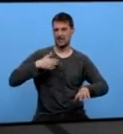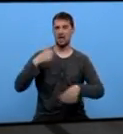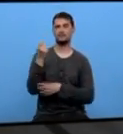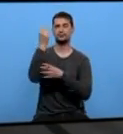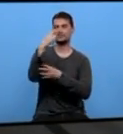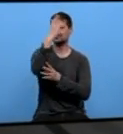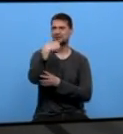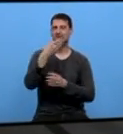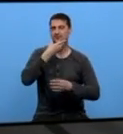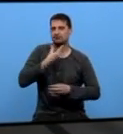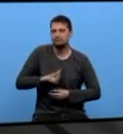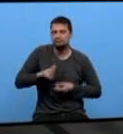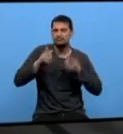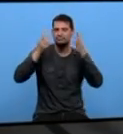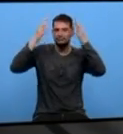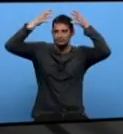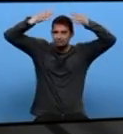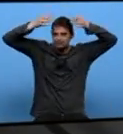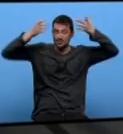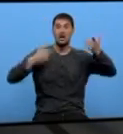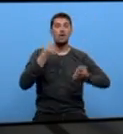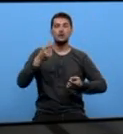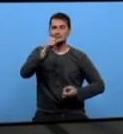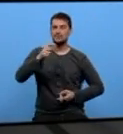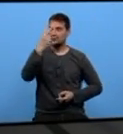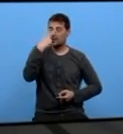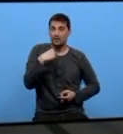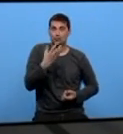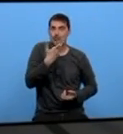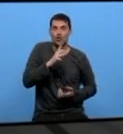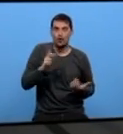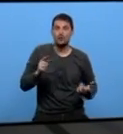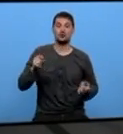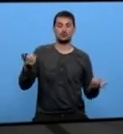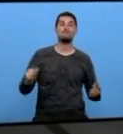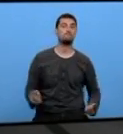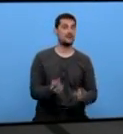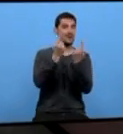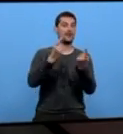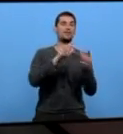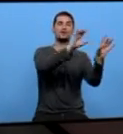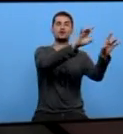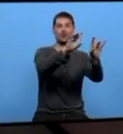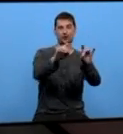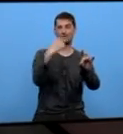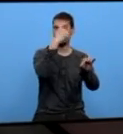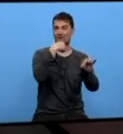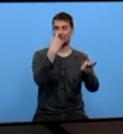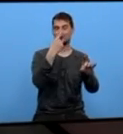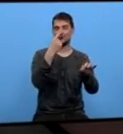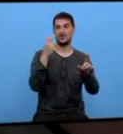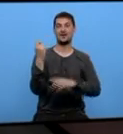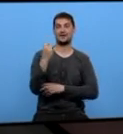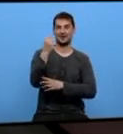unha imaxe do Fidalgo da Mancha algúns dos invidentes que se achegaron a mostrar recoñeceron por primeira vez o rostro deste universal